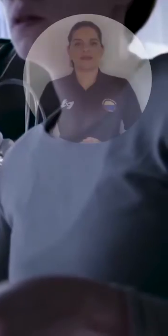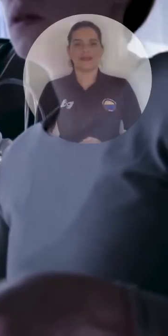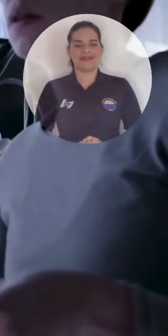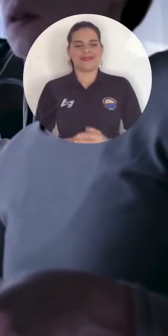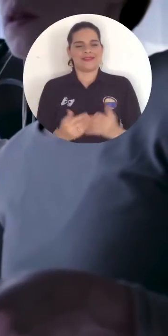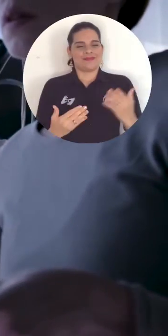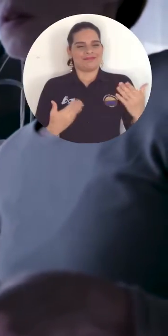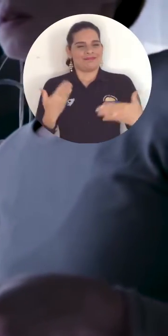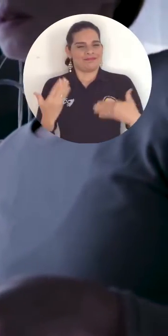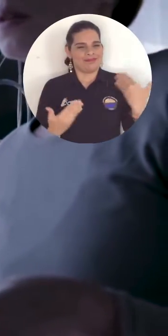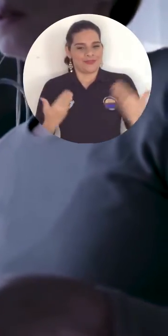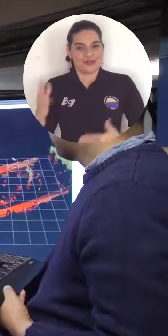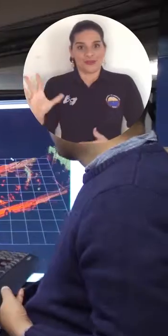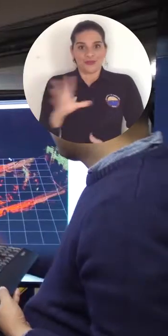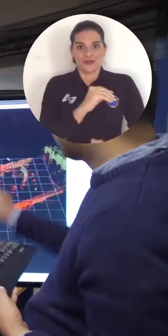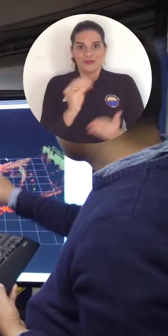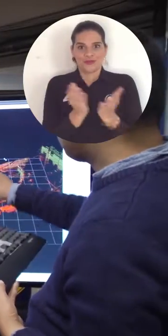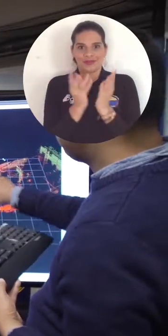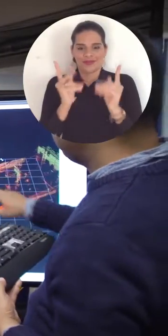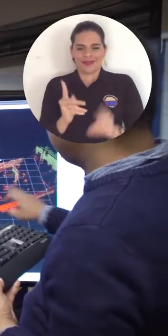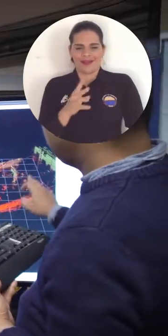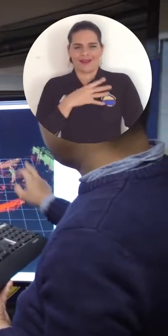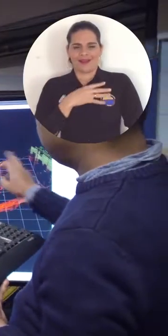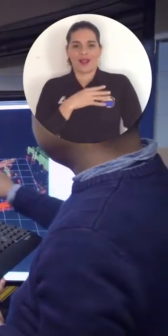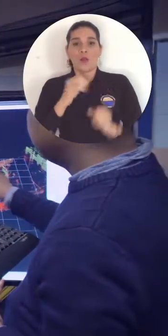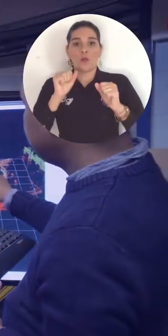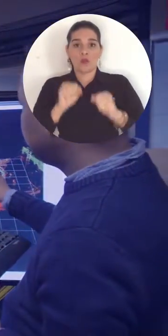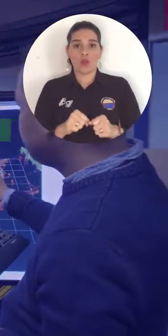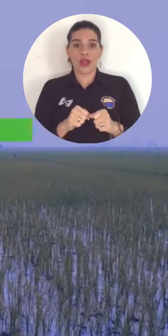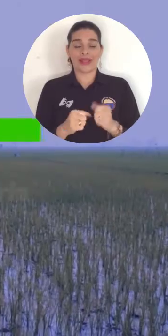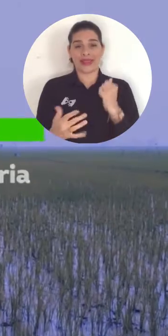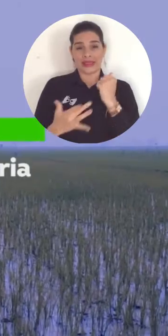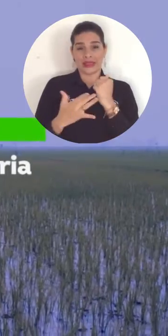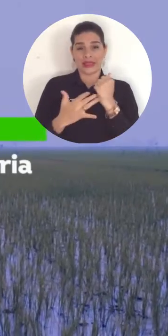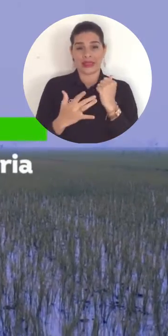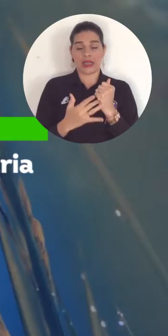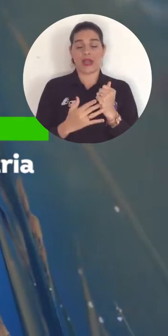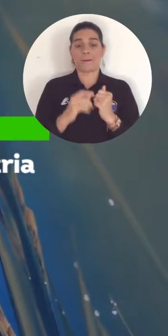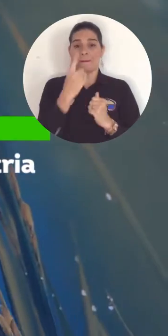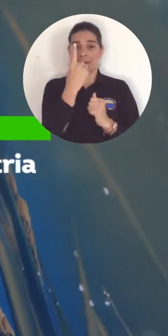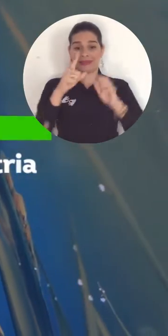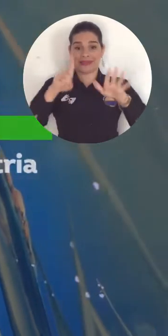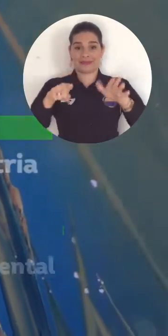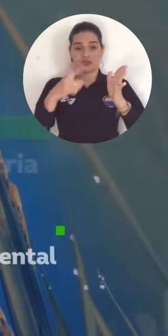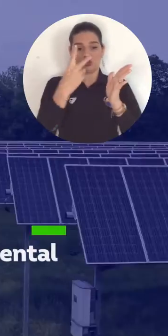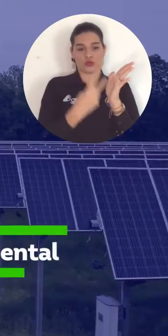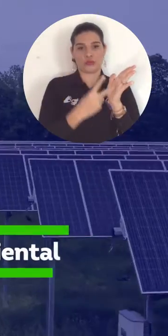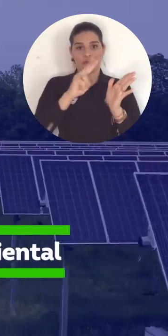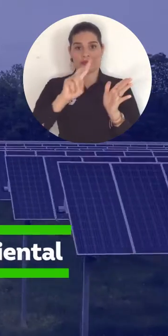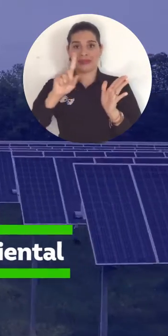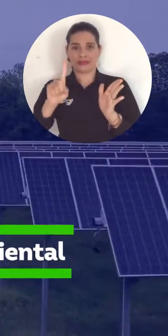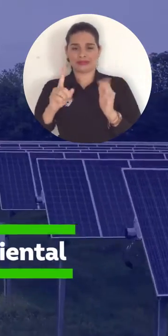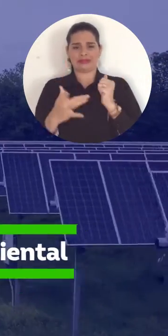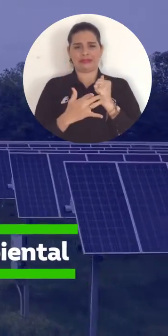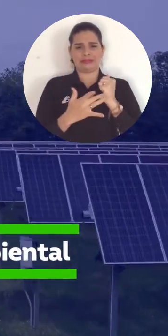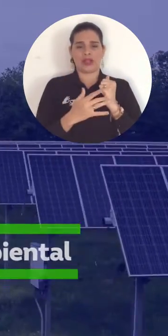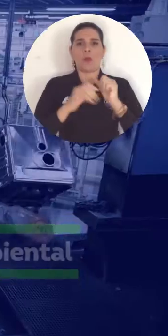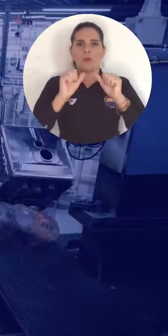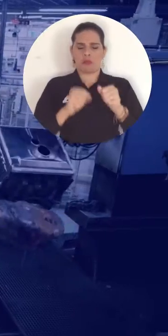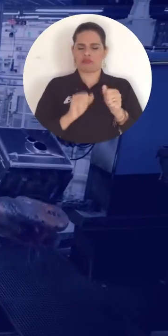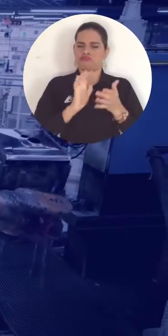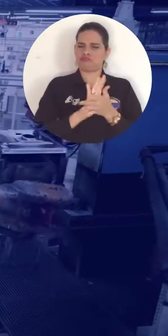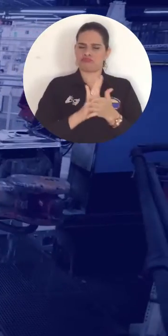El Doctorado en Ingeniería se enfoca en cinco áreas de investigación e innovación como agricultura y agroindustria, sostenibilidad y gestión